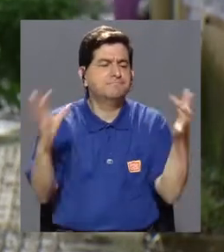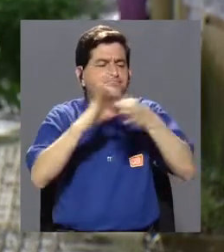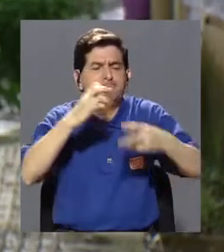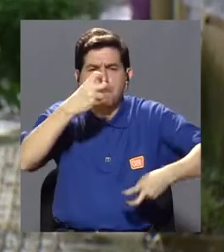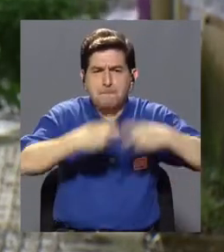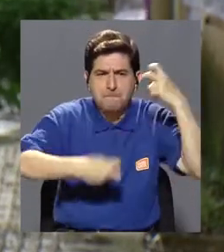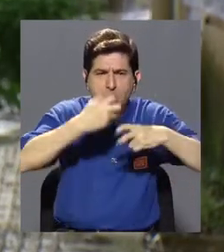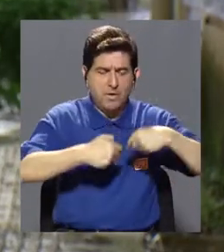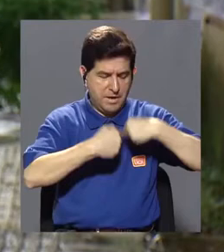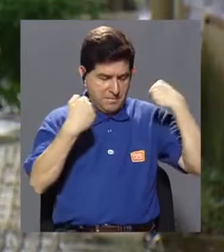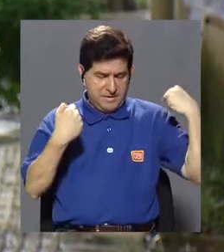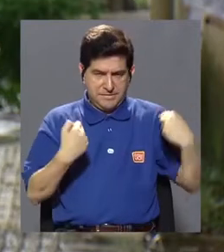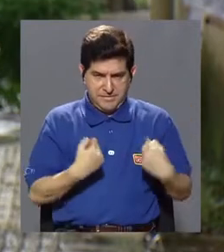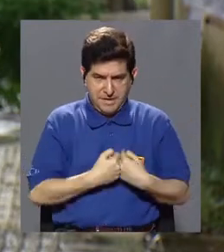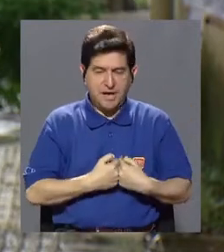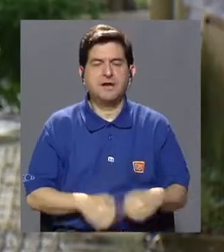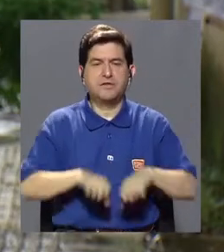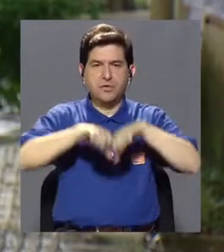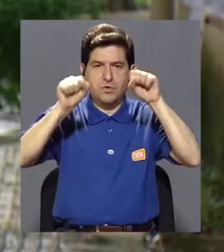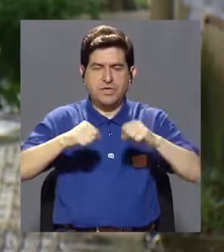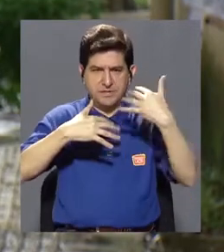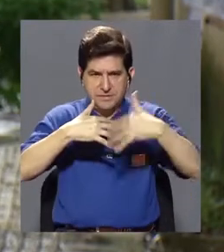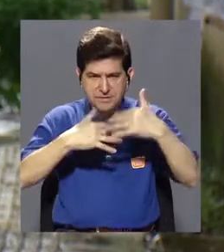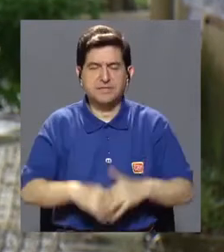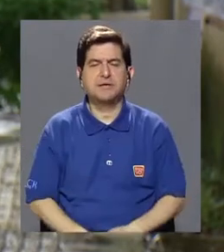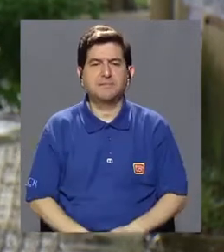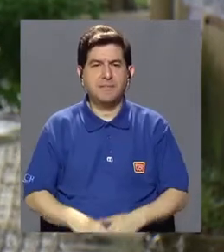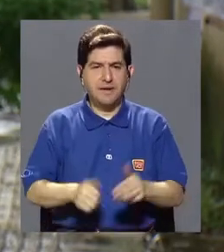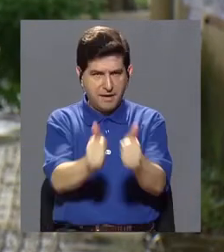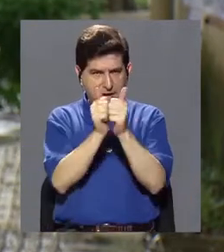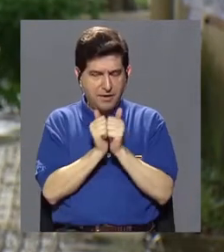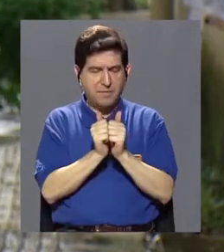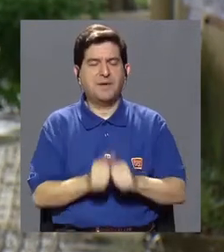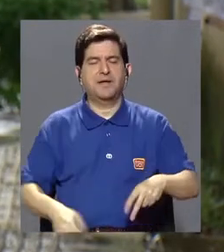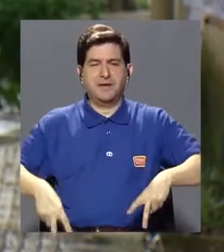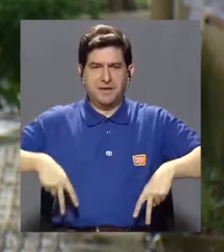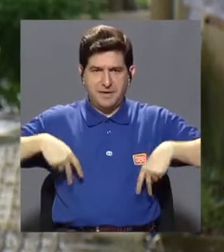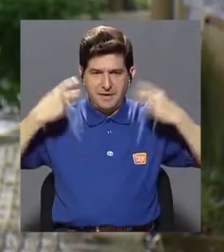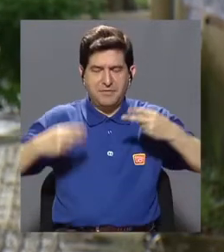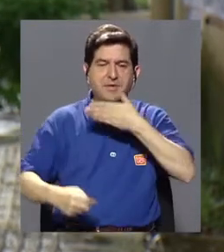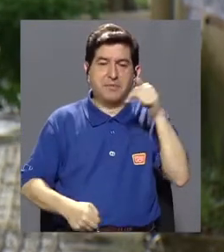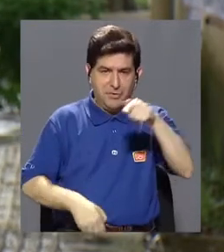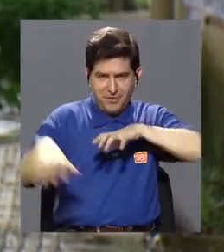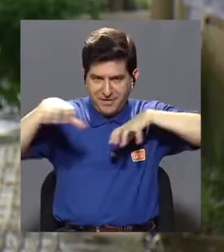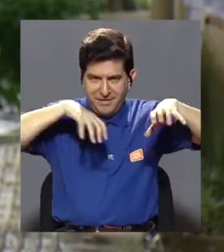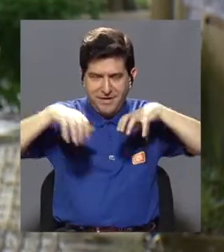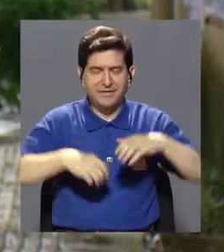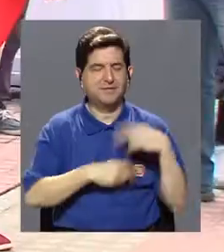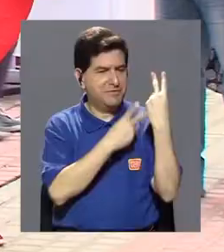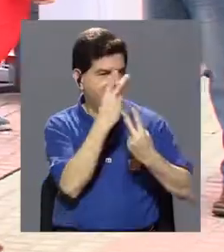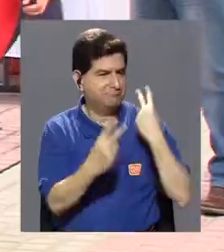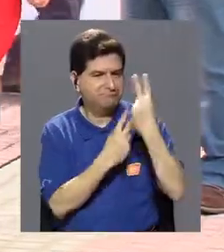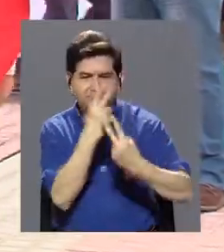acerca de los problemas cardiovasculares. Acompáñenos por el recorrido que hizo Vivir Mejor en esta actividad.